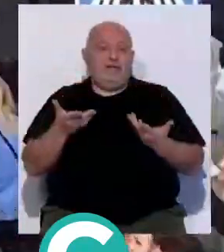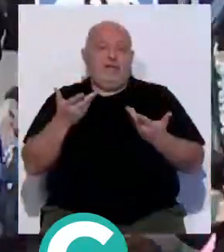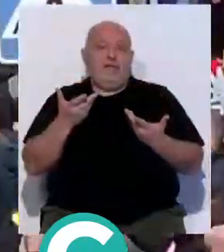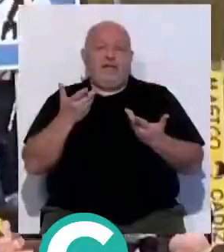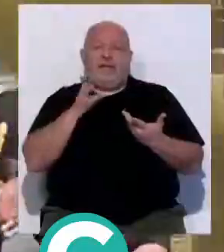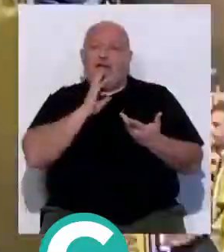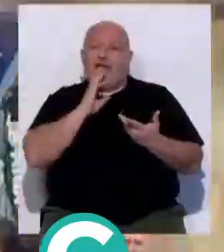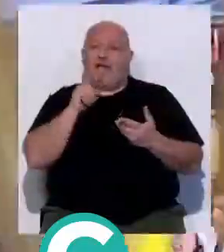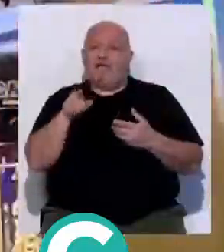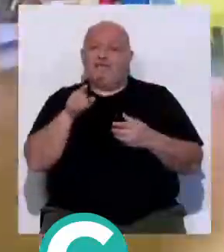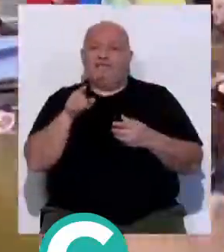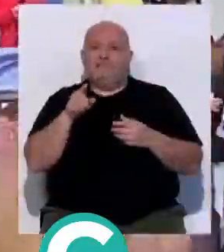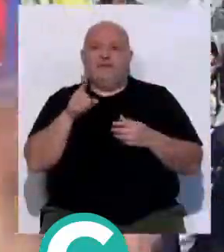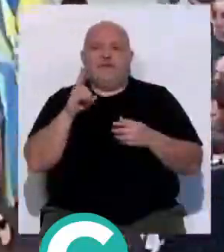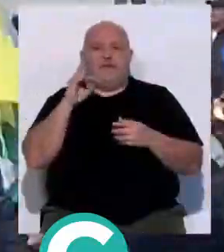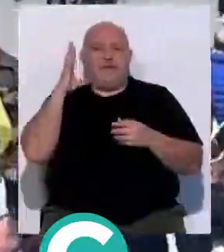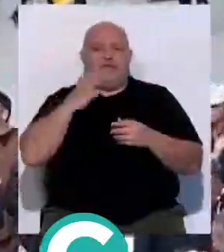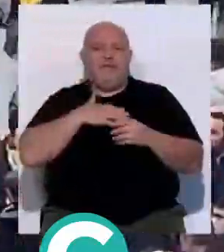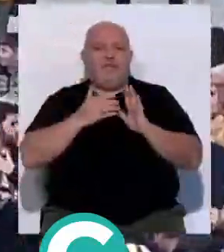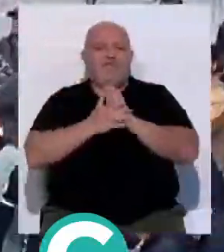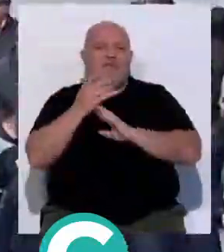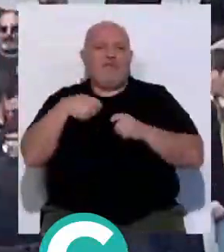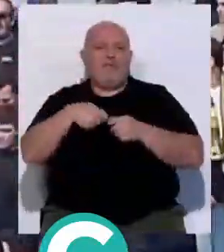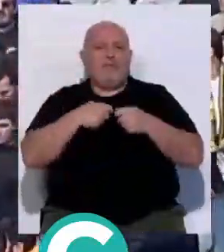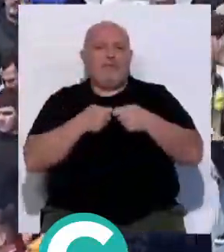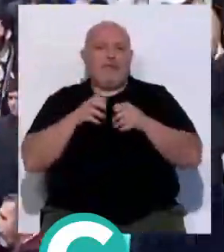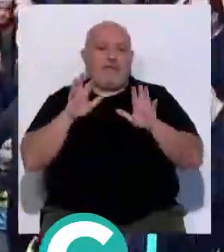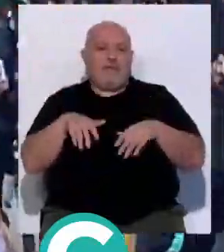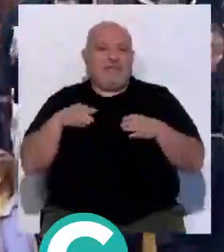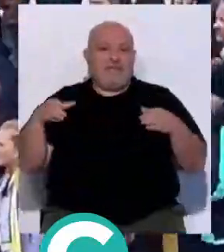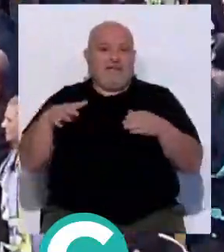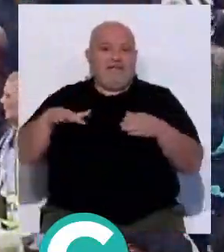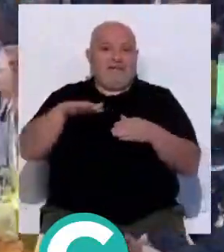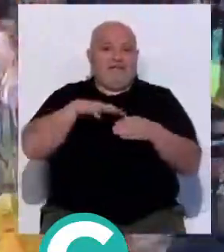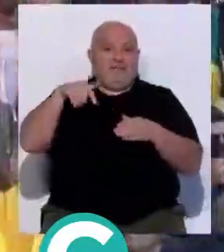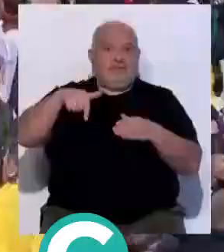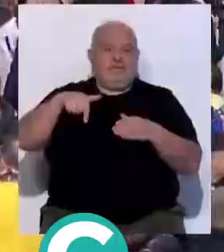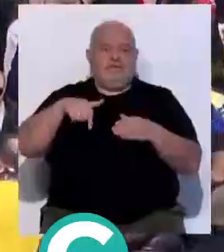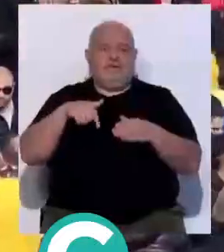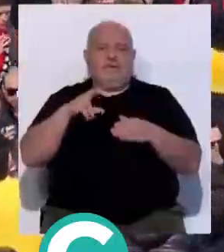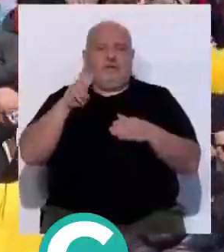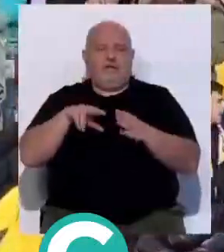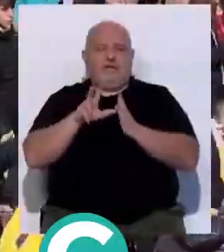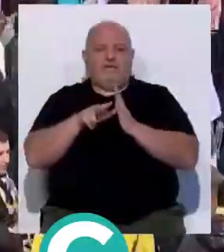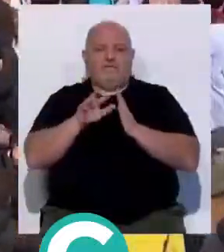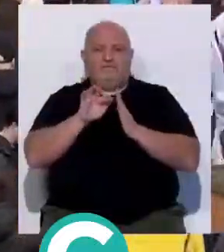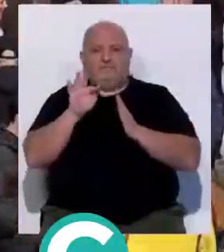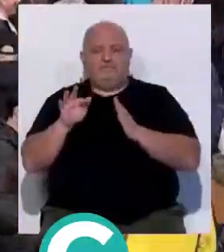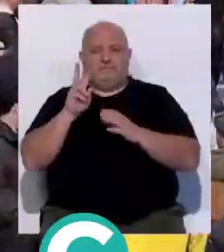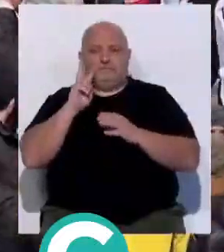decías, Hugo, la iniciativa por parte de la Federación de Peñas Cadistas, después tendremos la oportunidad de